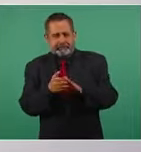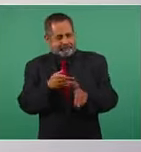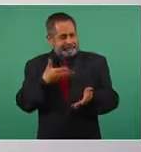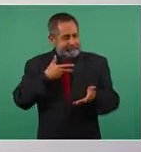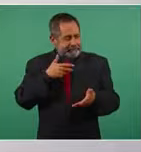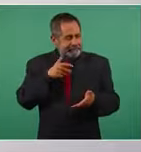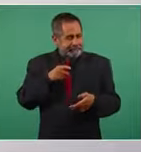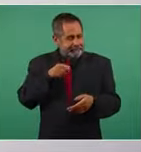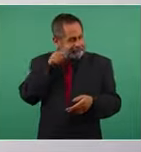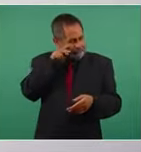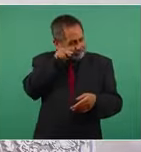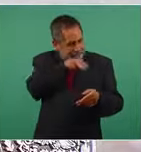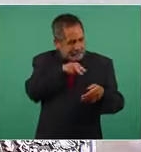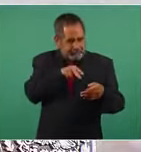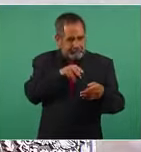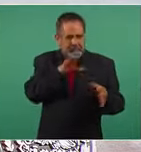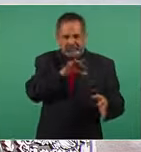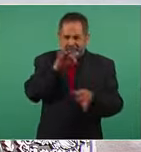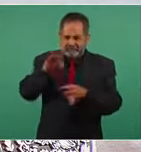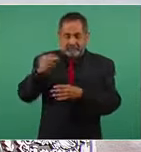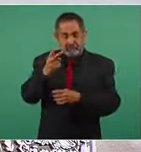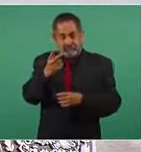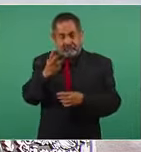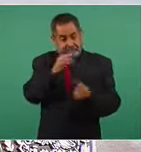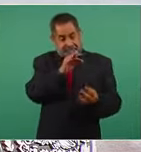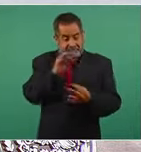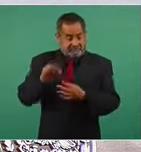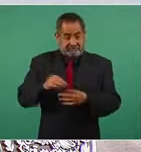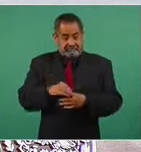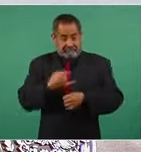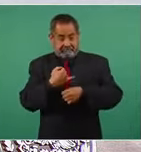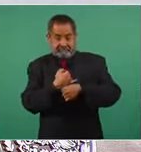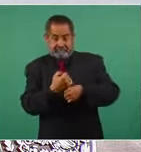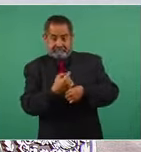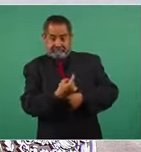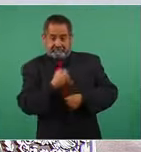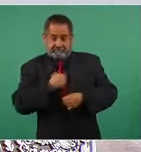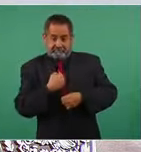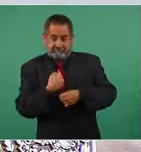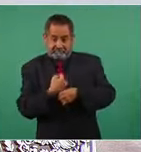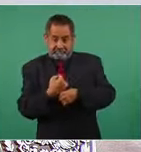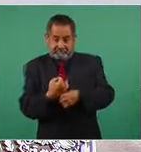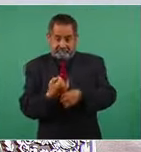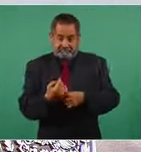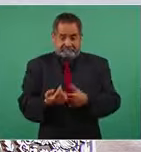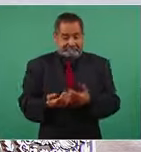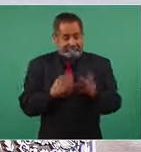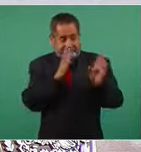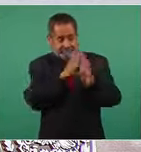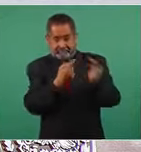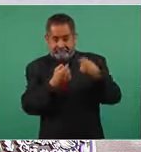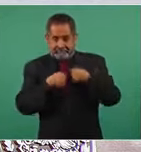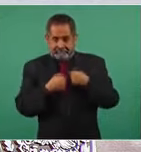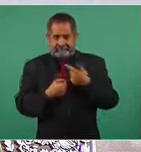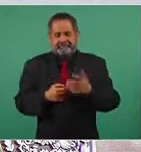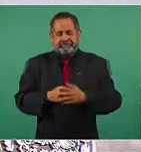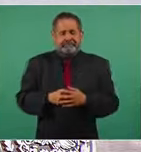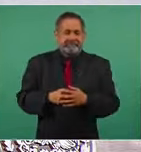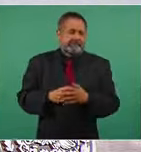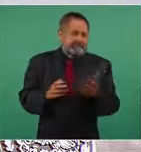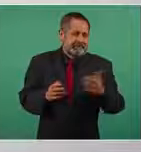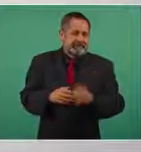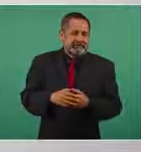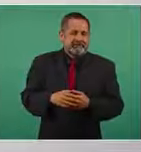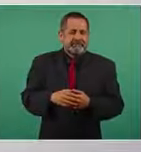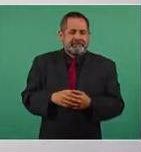tengo el oficio tengo dos o tres esos y de las primeras